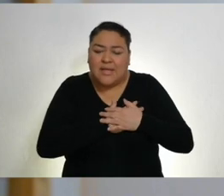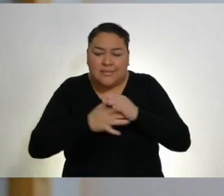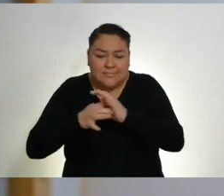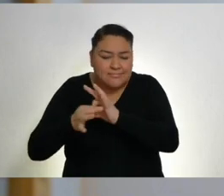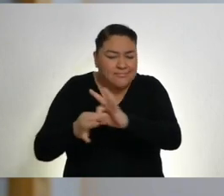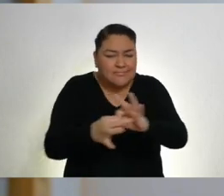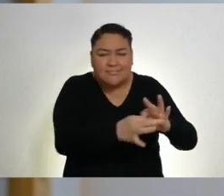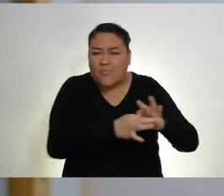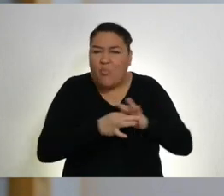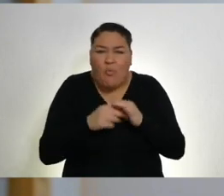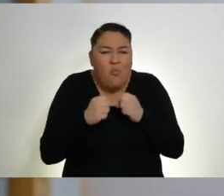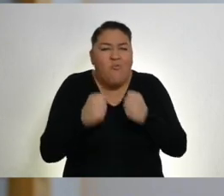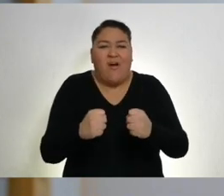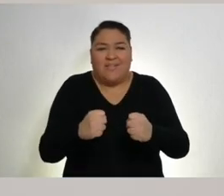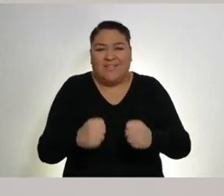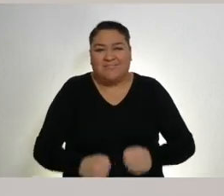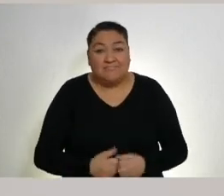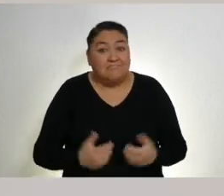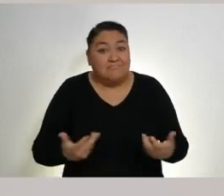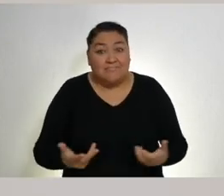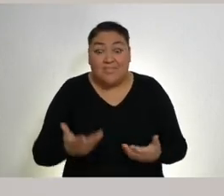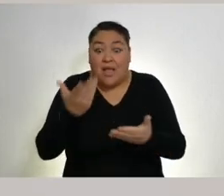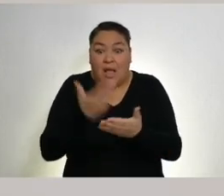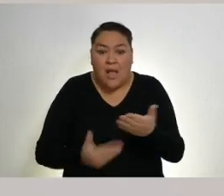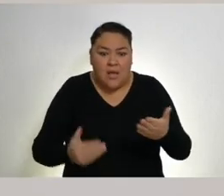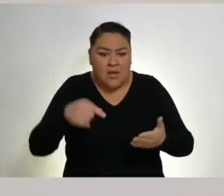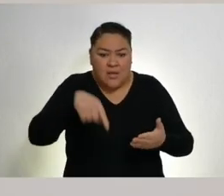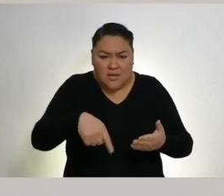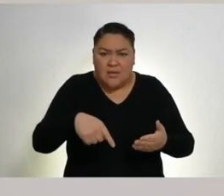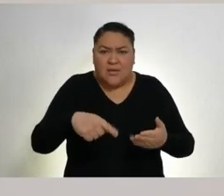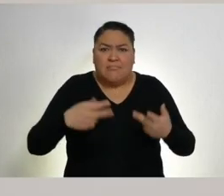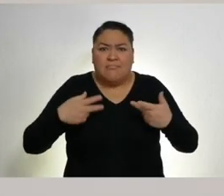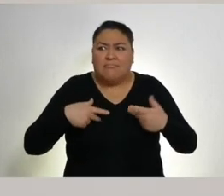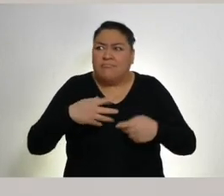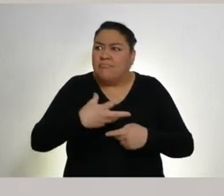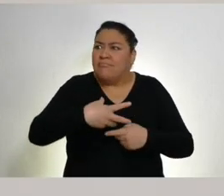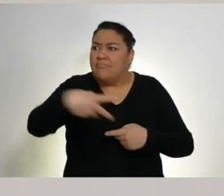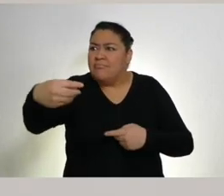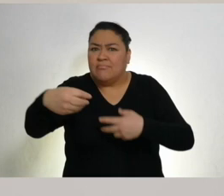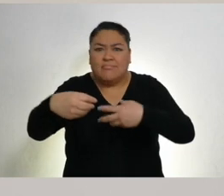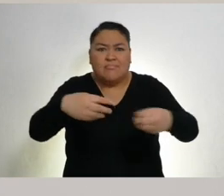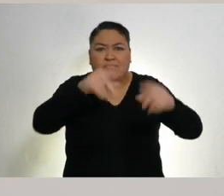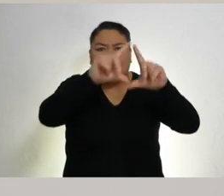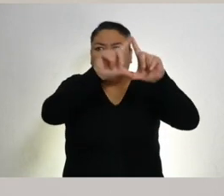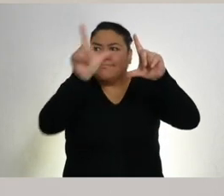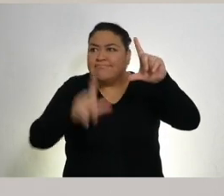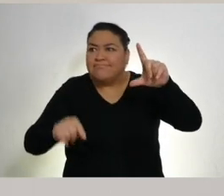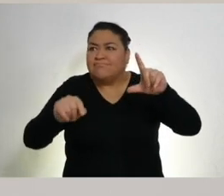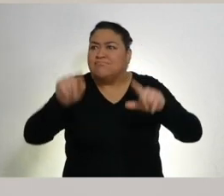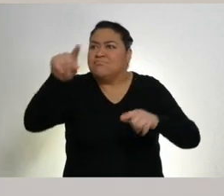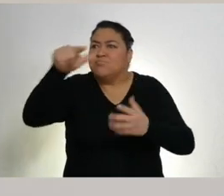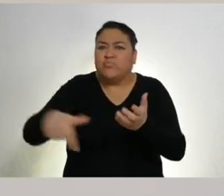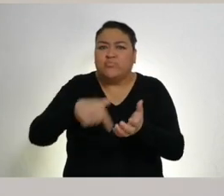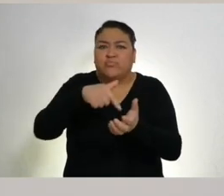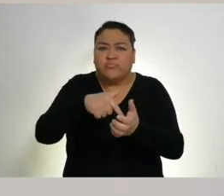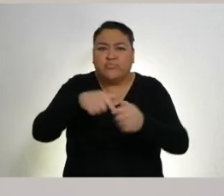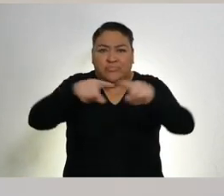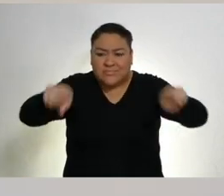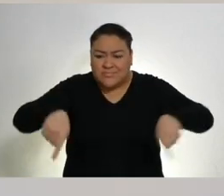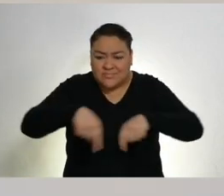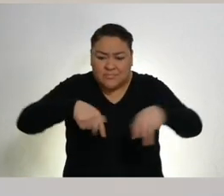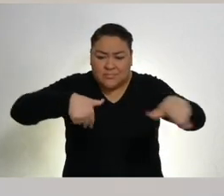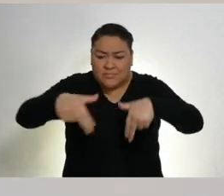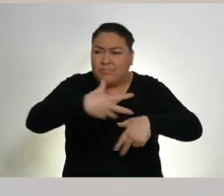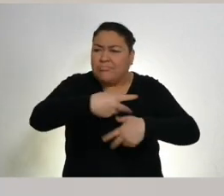que nos haga más fuertes que la unión. Es hora de llevar a este equipo a todas las canchas de México, porque son un espacio donde nos volvemos uno